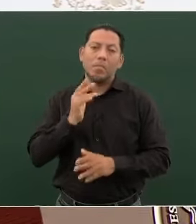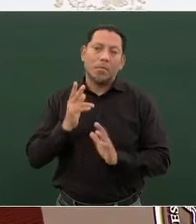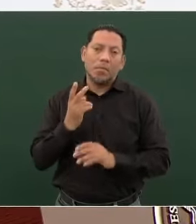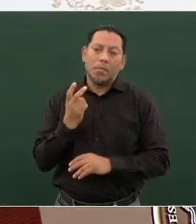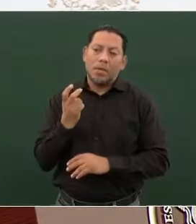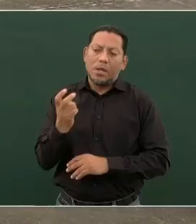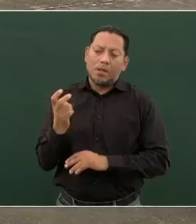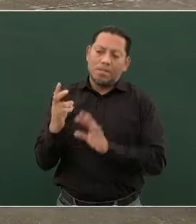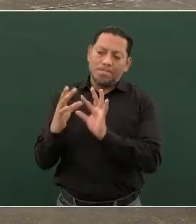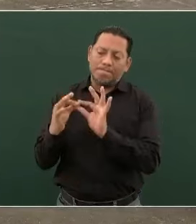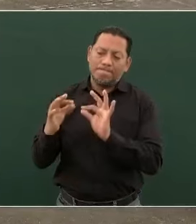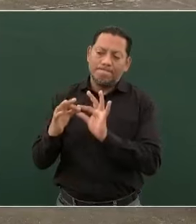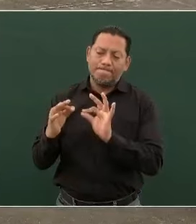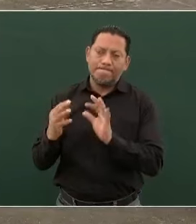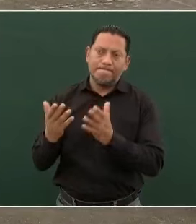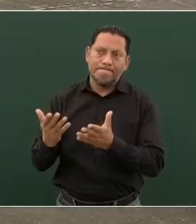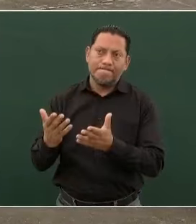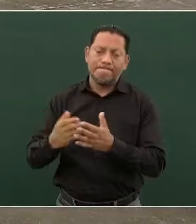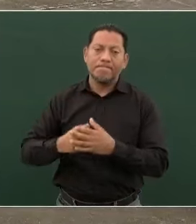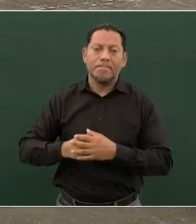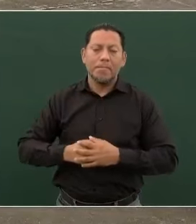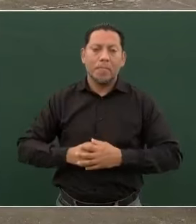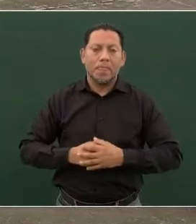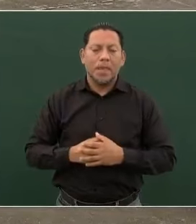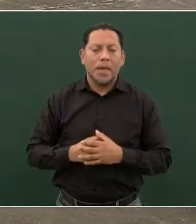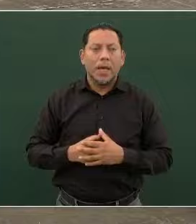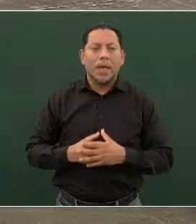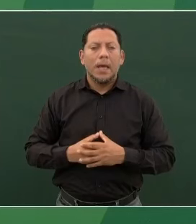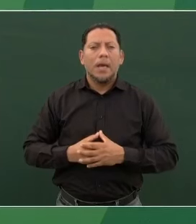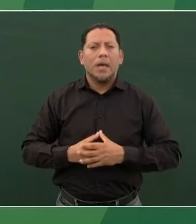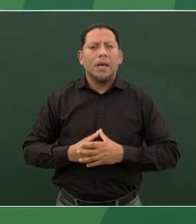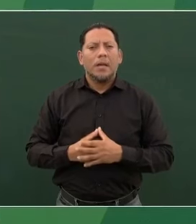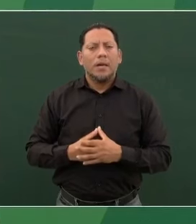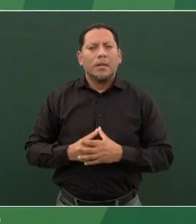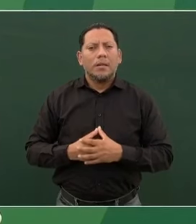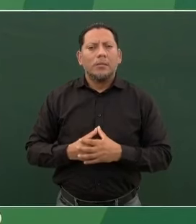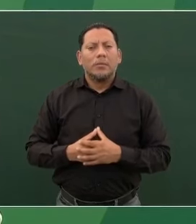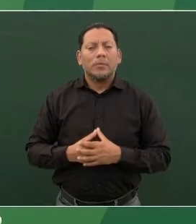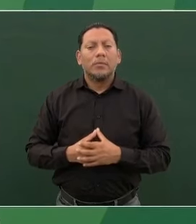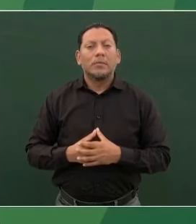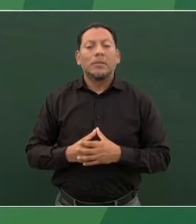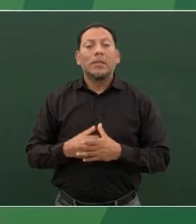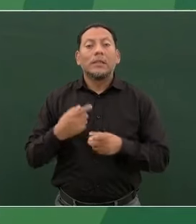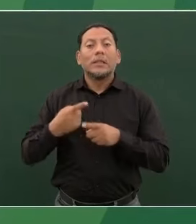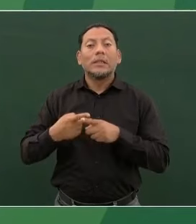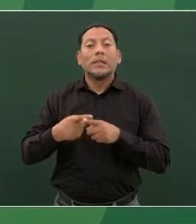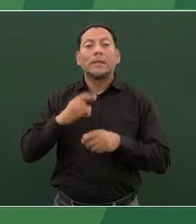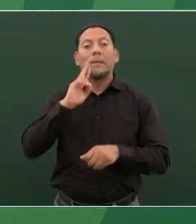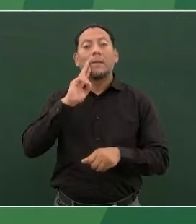lo tiene que